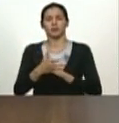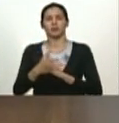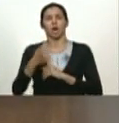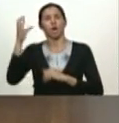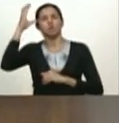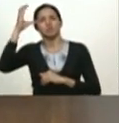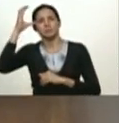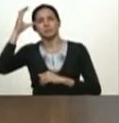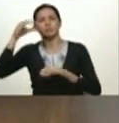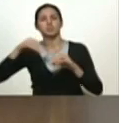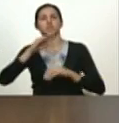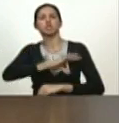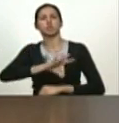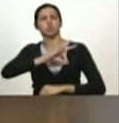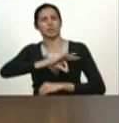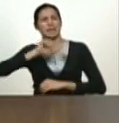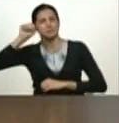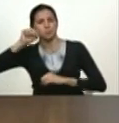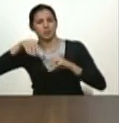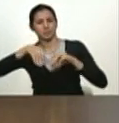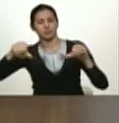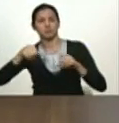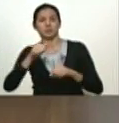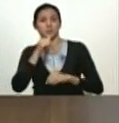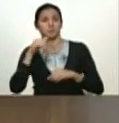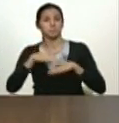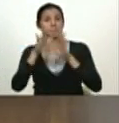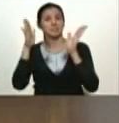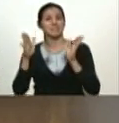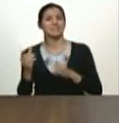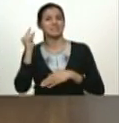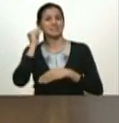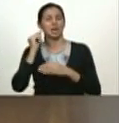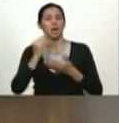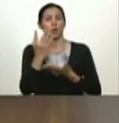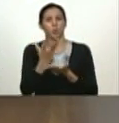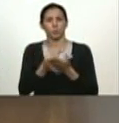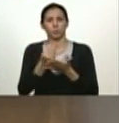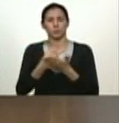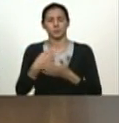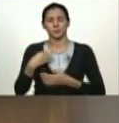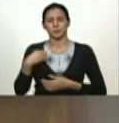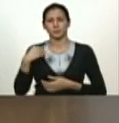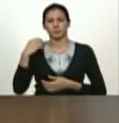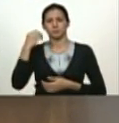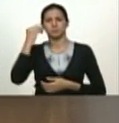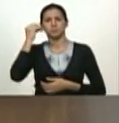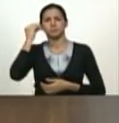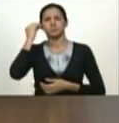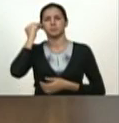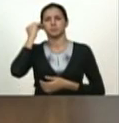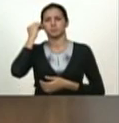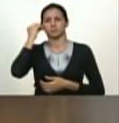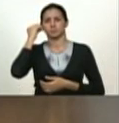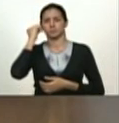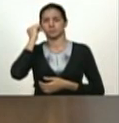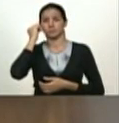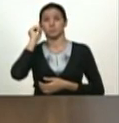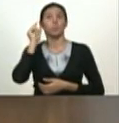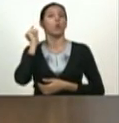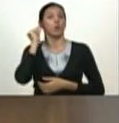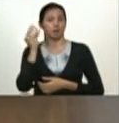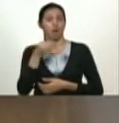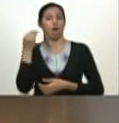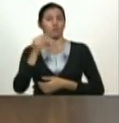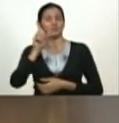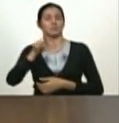ahí está nuestra ministra de las comunas y vicepresidenta del socialismo territorial una mujer joven también